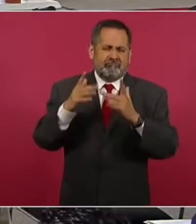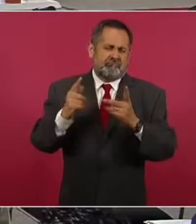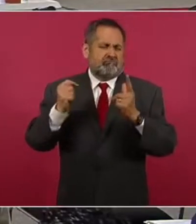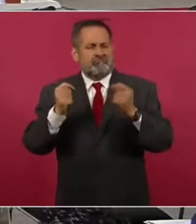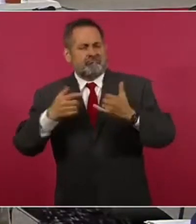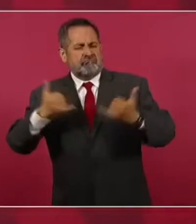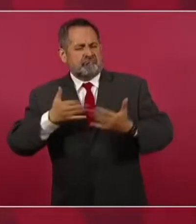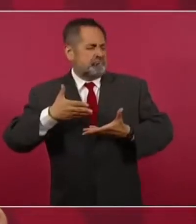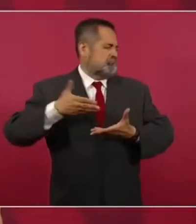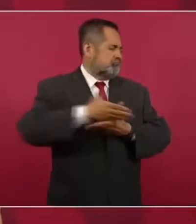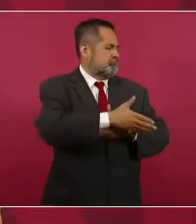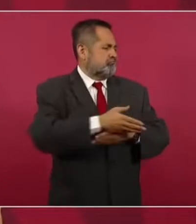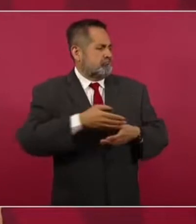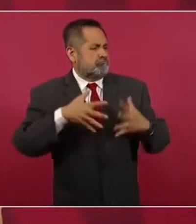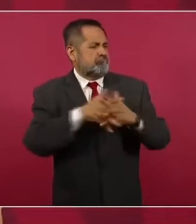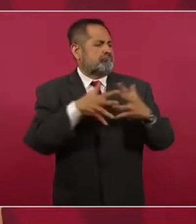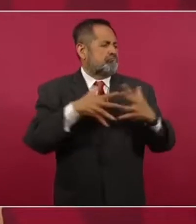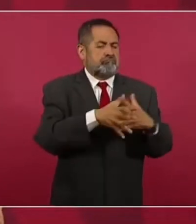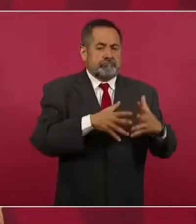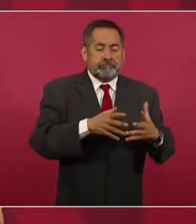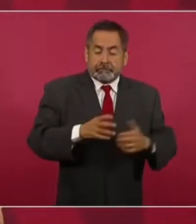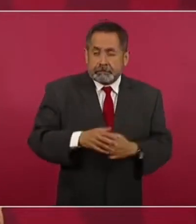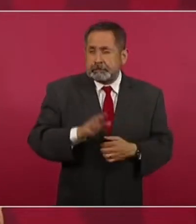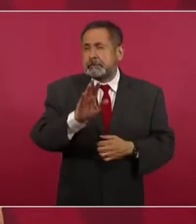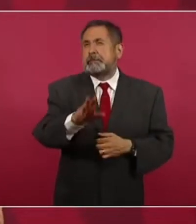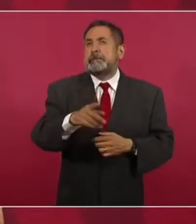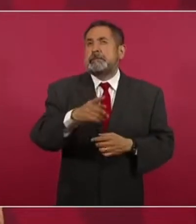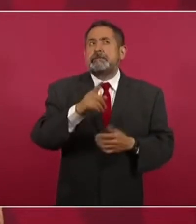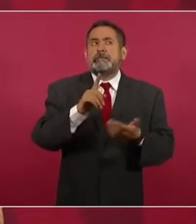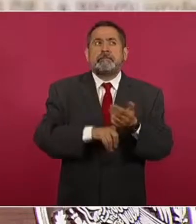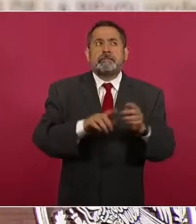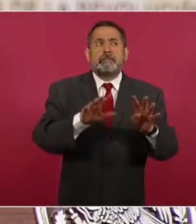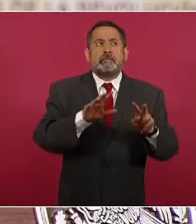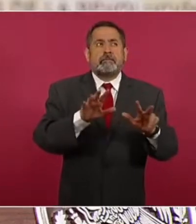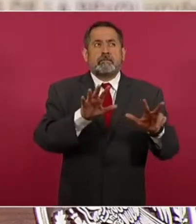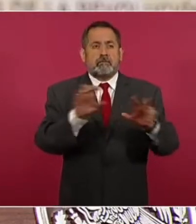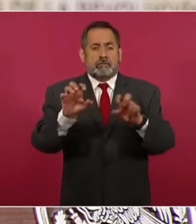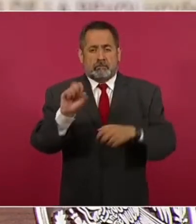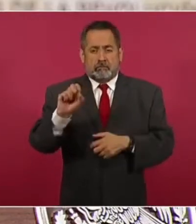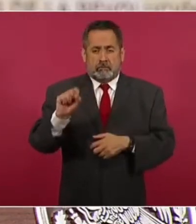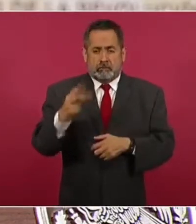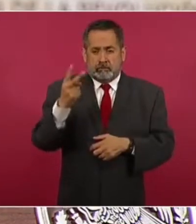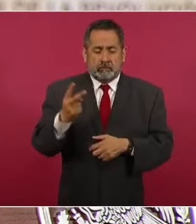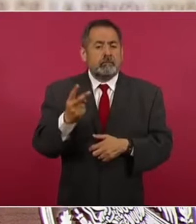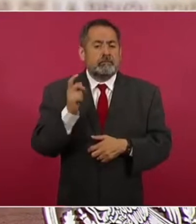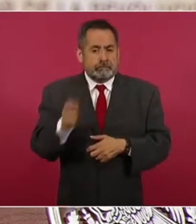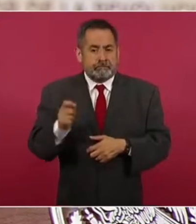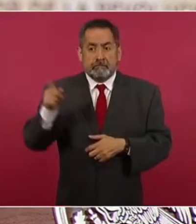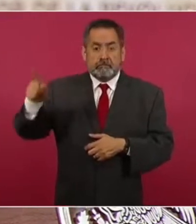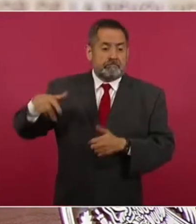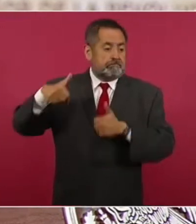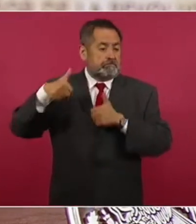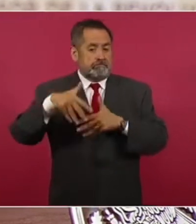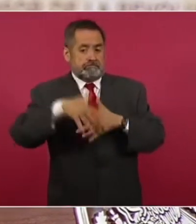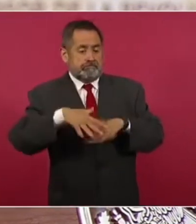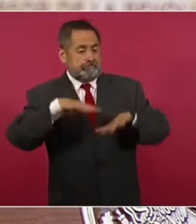a principios de 1862 ya marchan hacia la